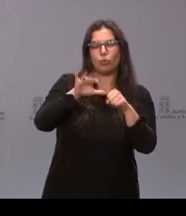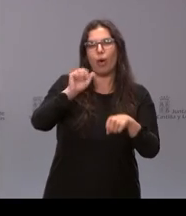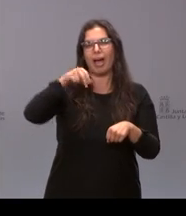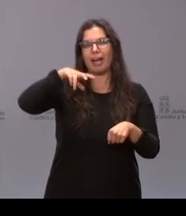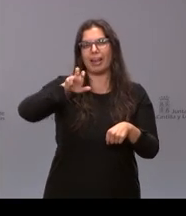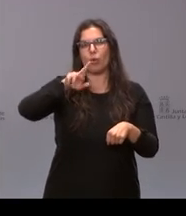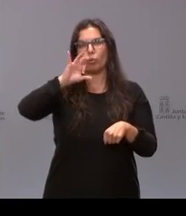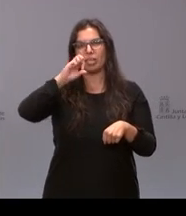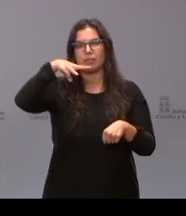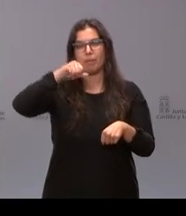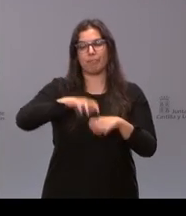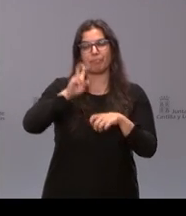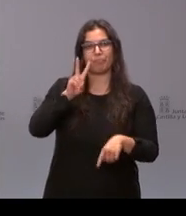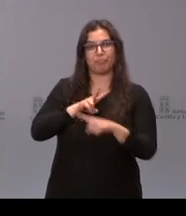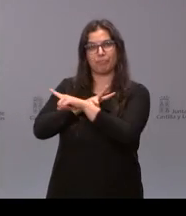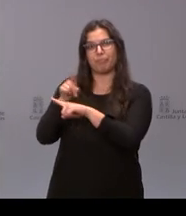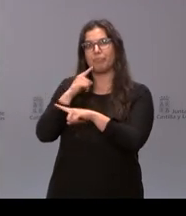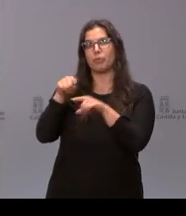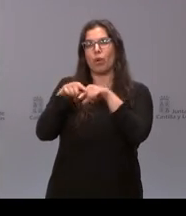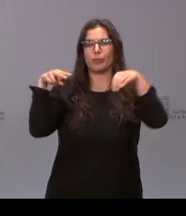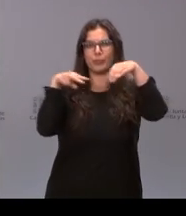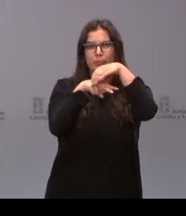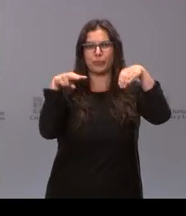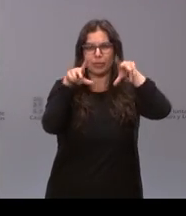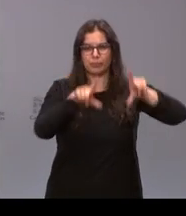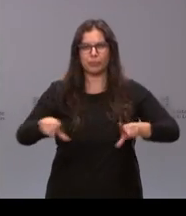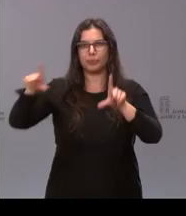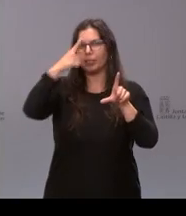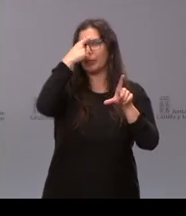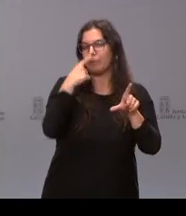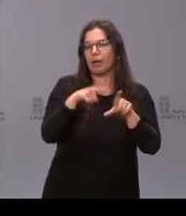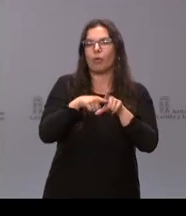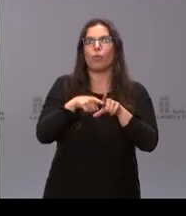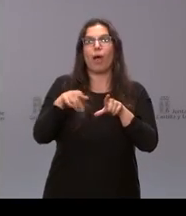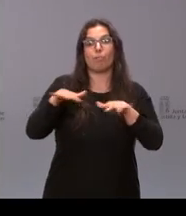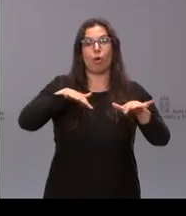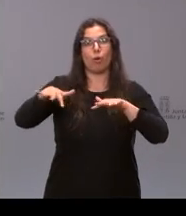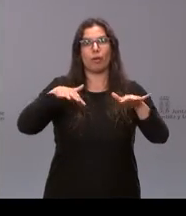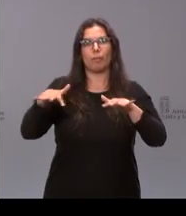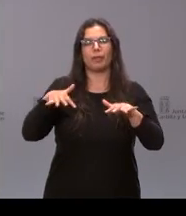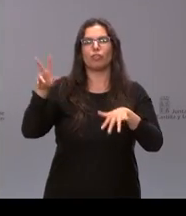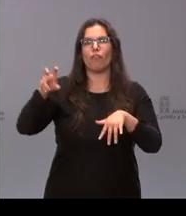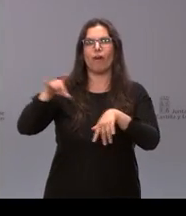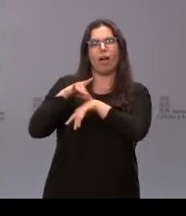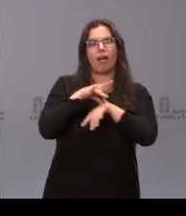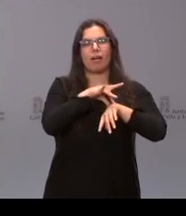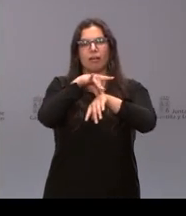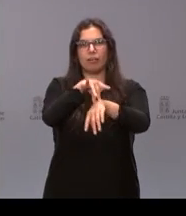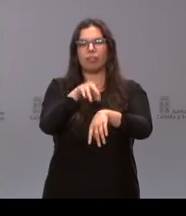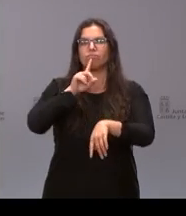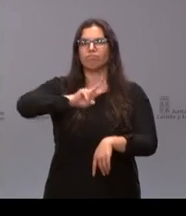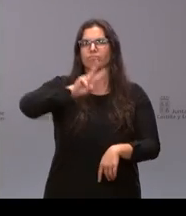ecógrafo de alta gama que fusiona imágenes de resonancia y TAC para hacer punciones dirigidas en movimiento es especialmente útil para la